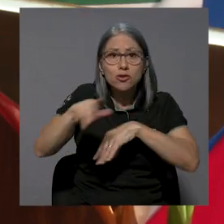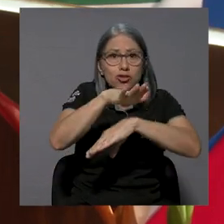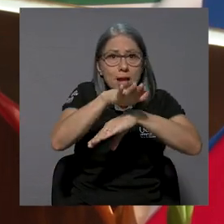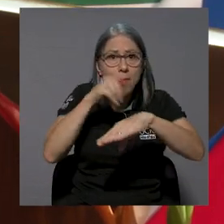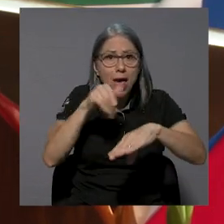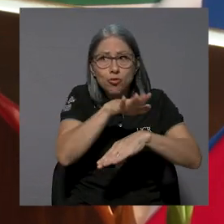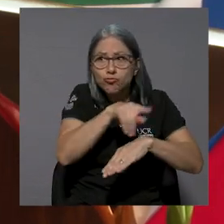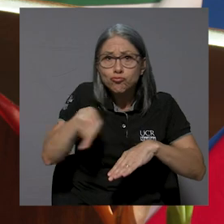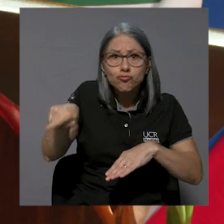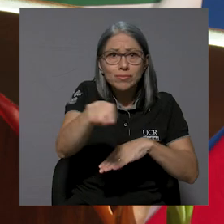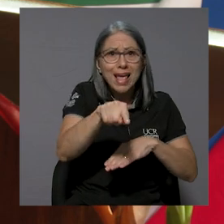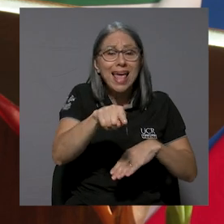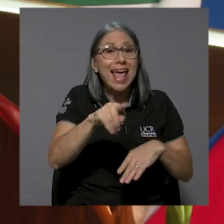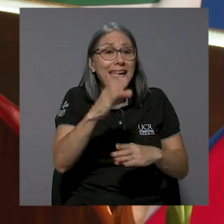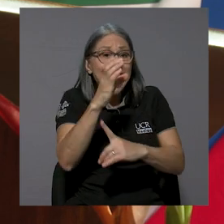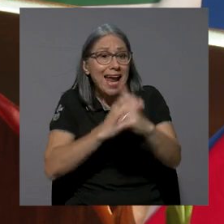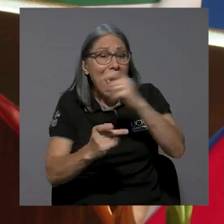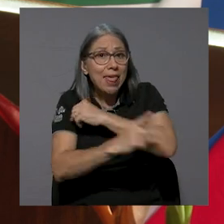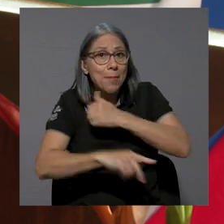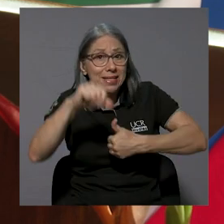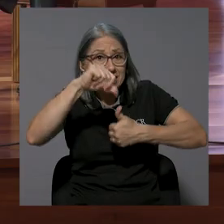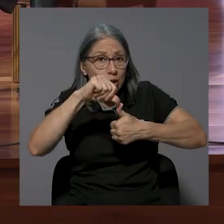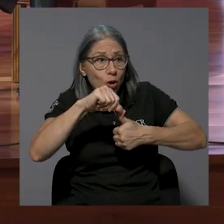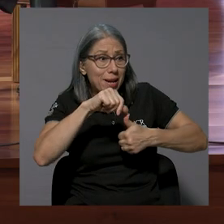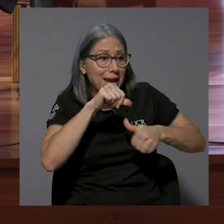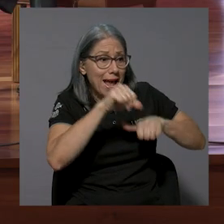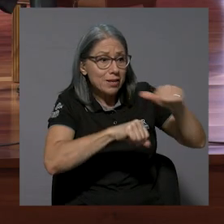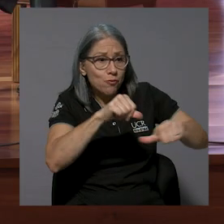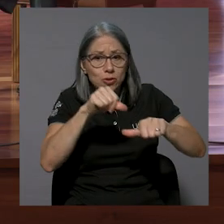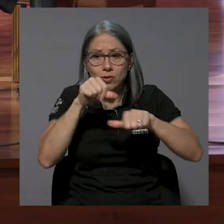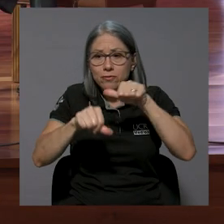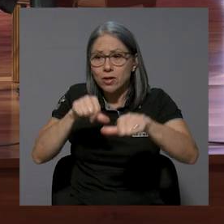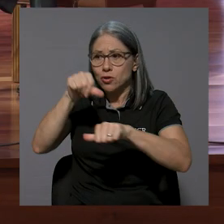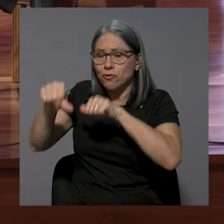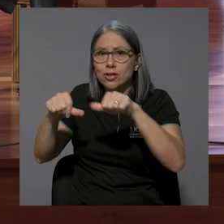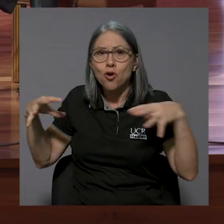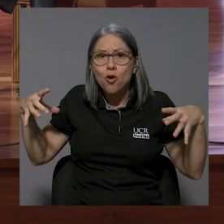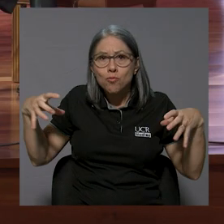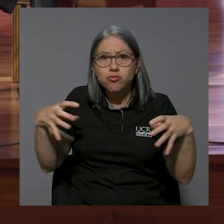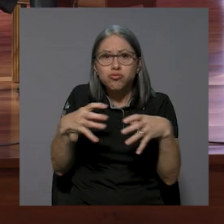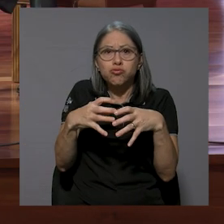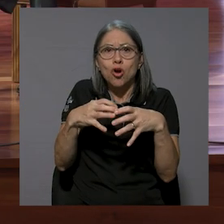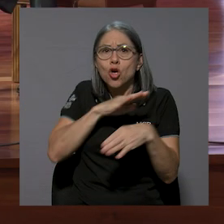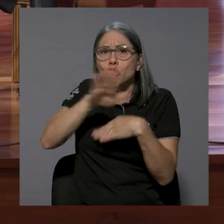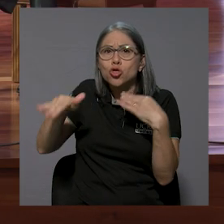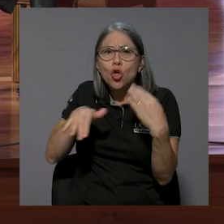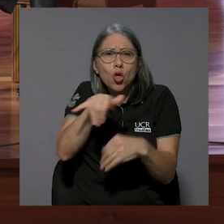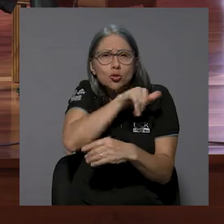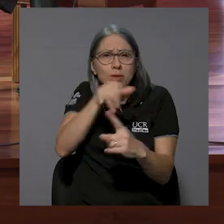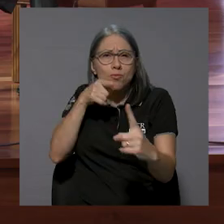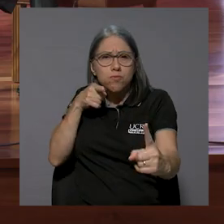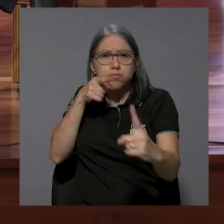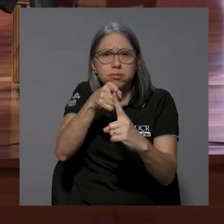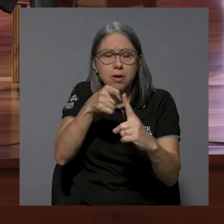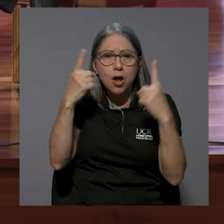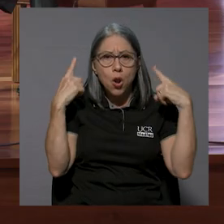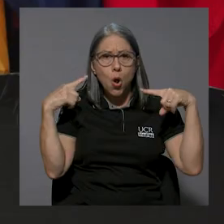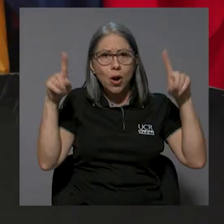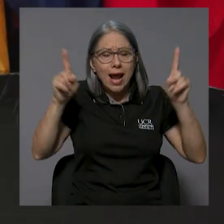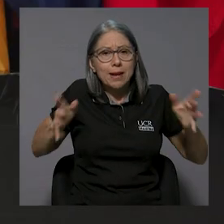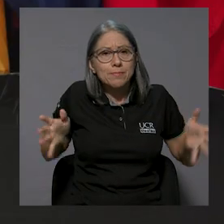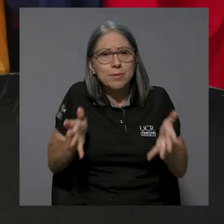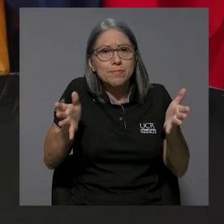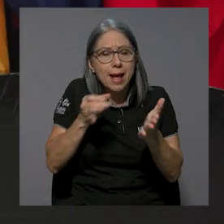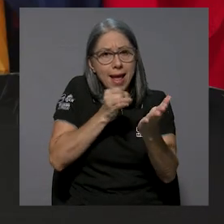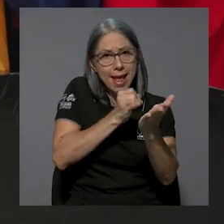para que los esfuerzos que se realizan en cada país de la región centroamericana se unan para construir un frente común y lograr